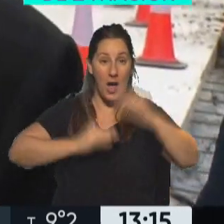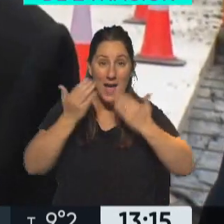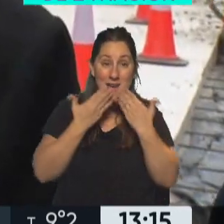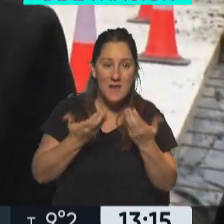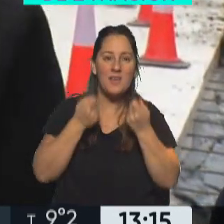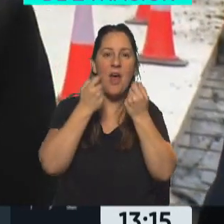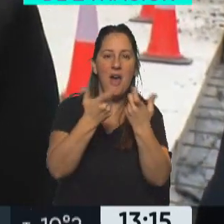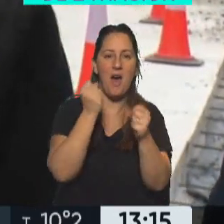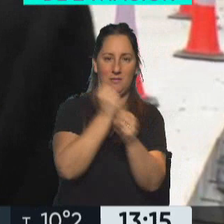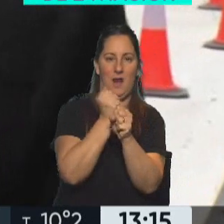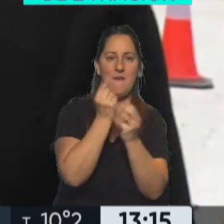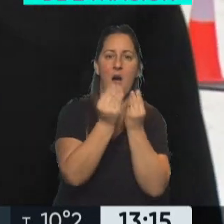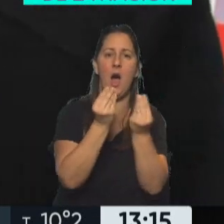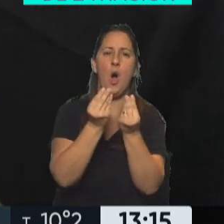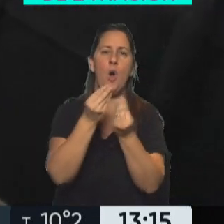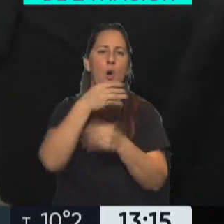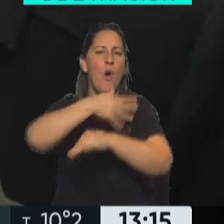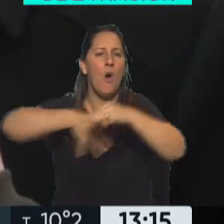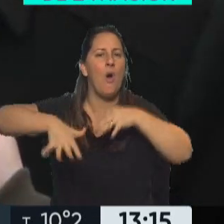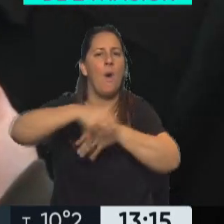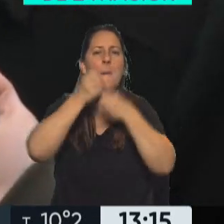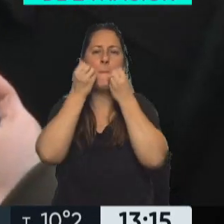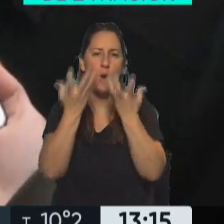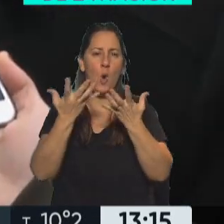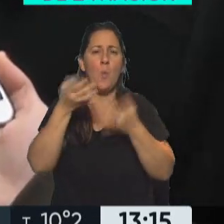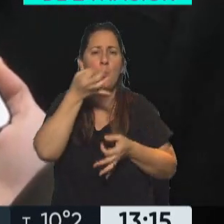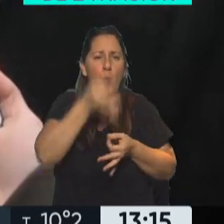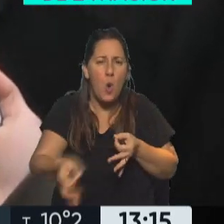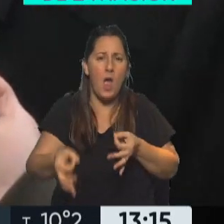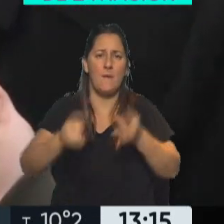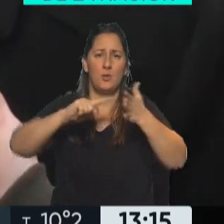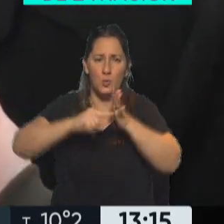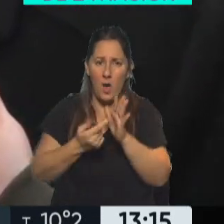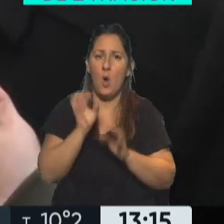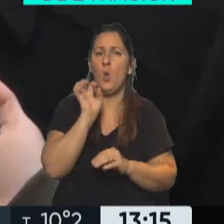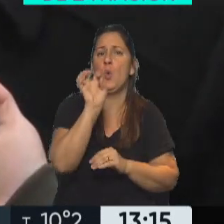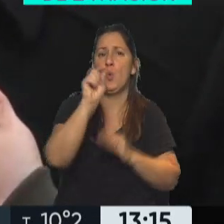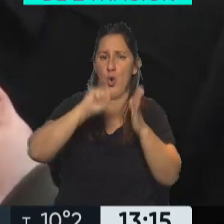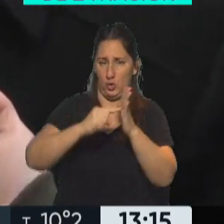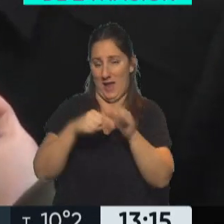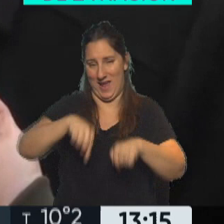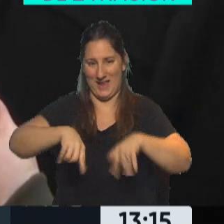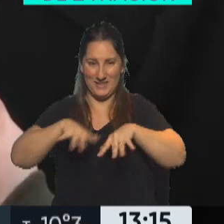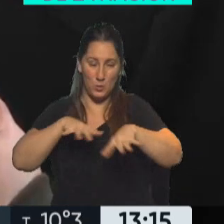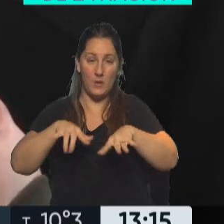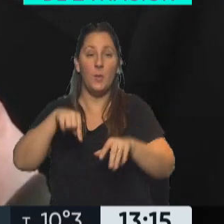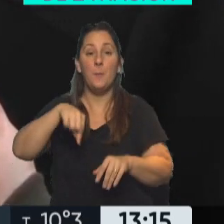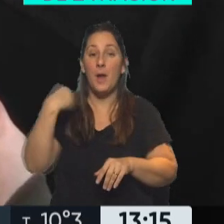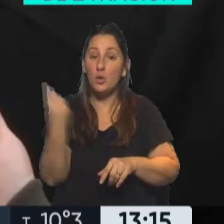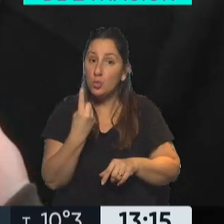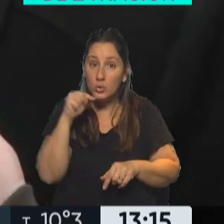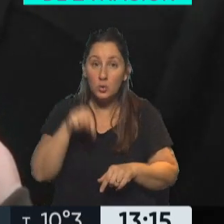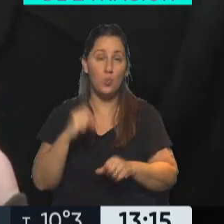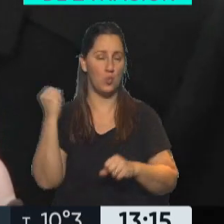bienestar a todos los pueblos, ciudades del interior del país, del Gran Buenos Aires en este caso. Para nosotros esto es muy